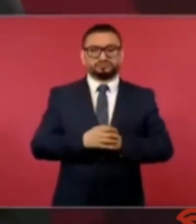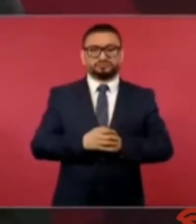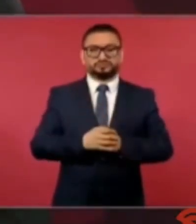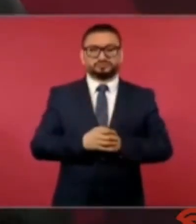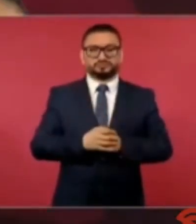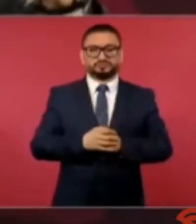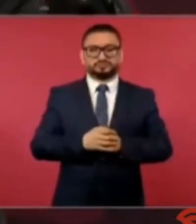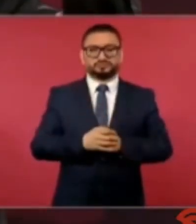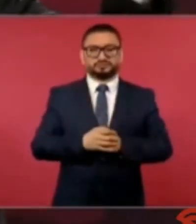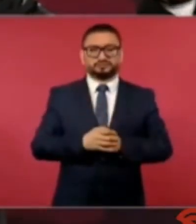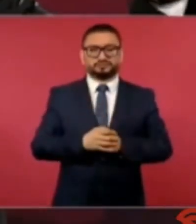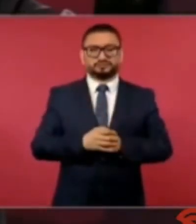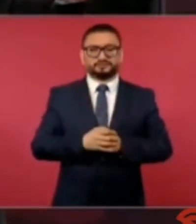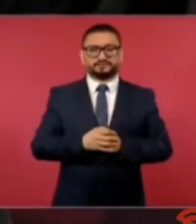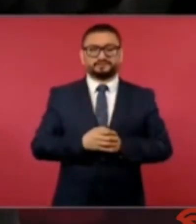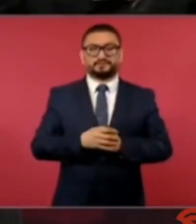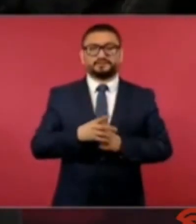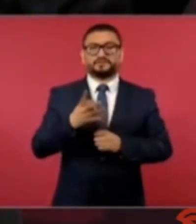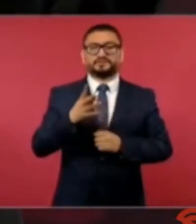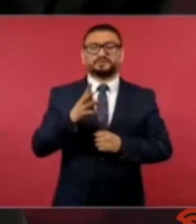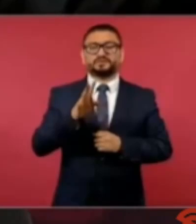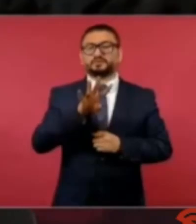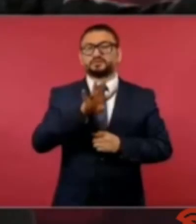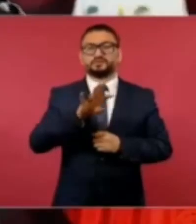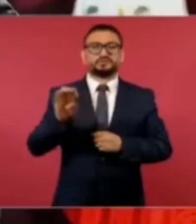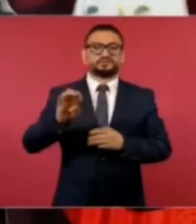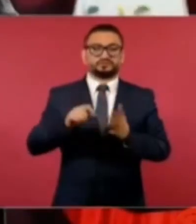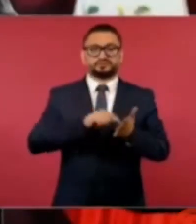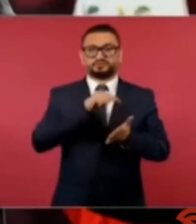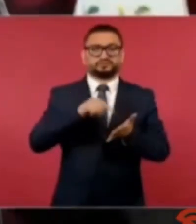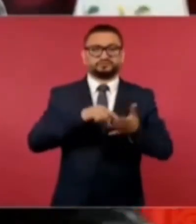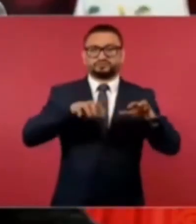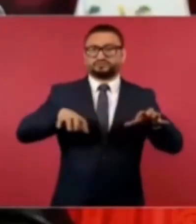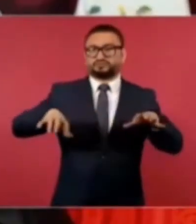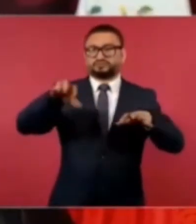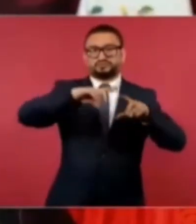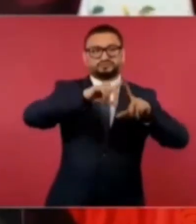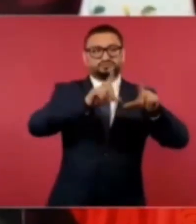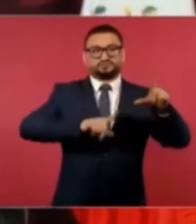y 400 instalaciones en todo el país